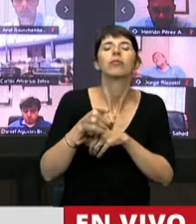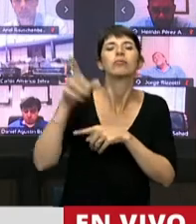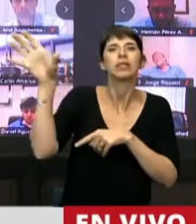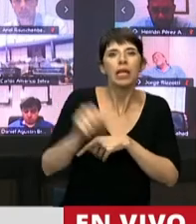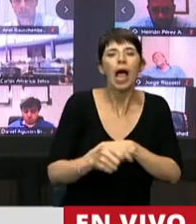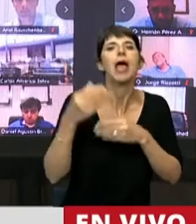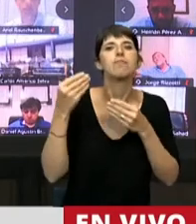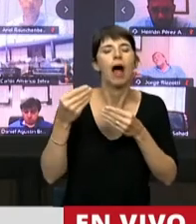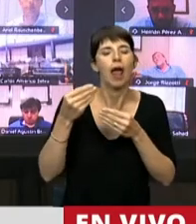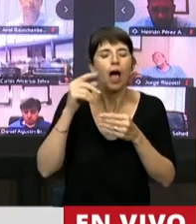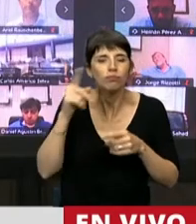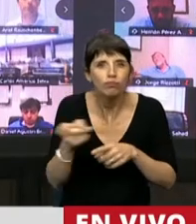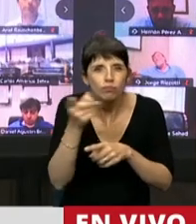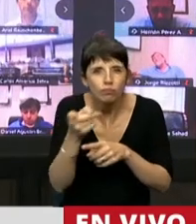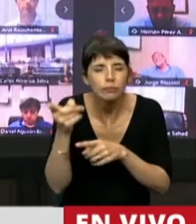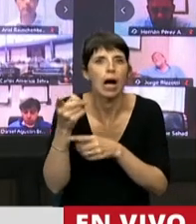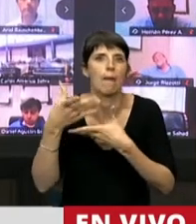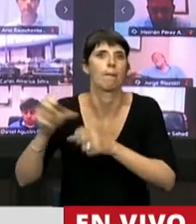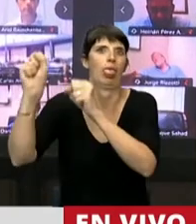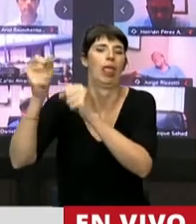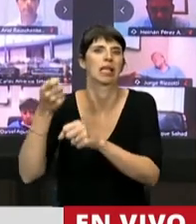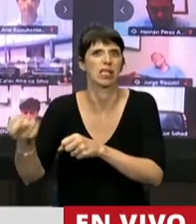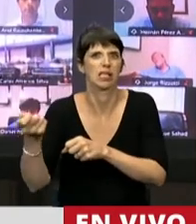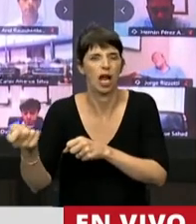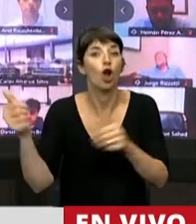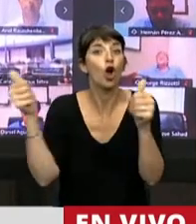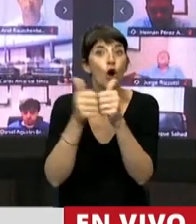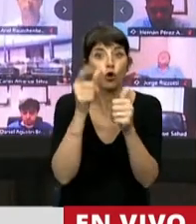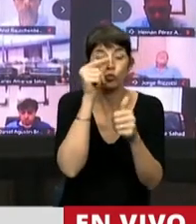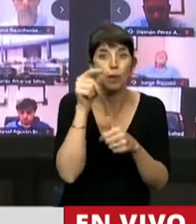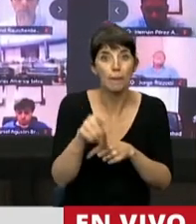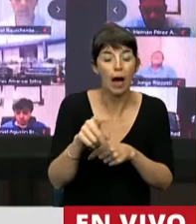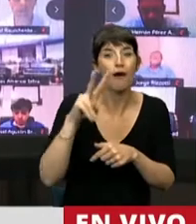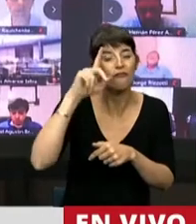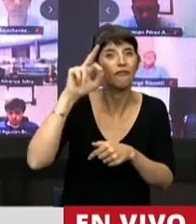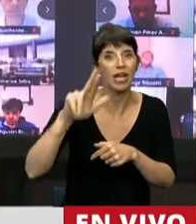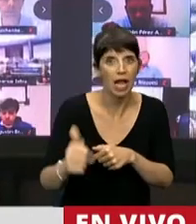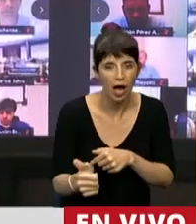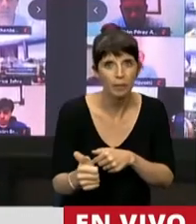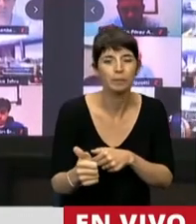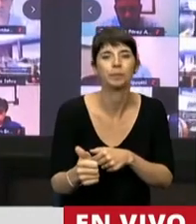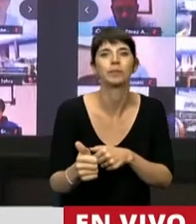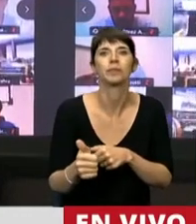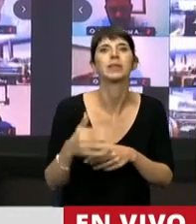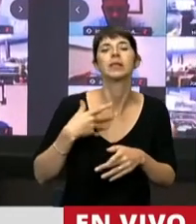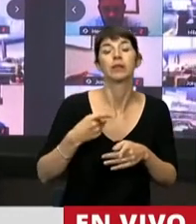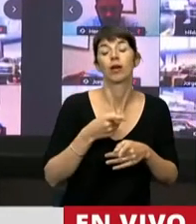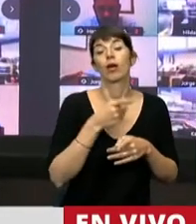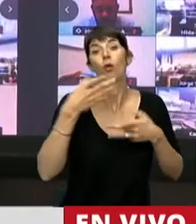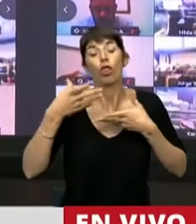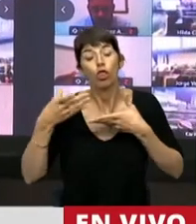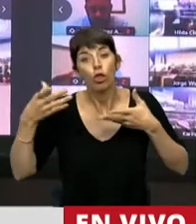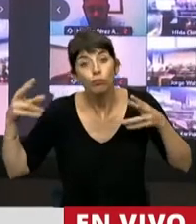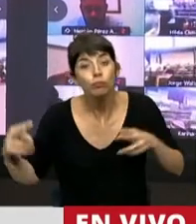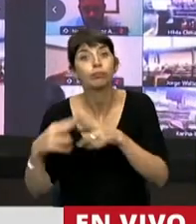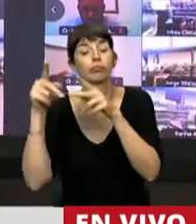Ricardo Vera, tuvieron que persuadirlo, de intimarlo a Ángel Vicente Peñalosa diciéndole que